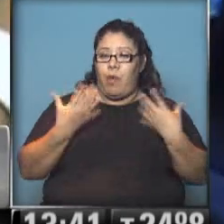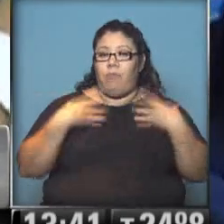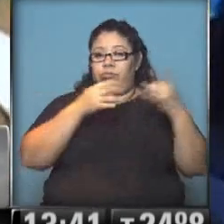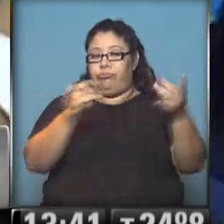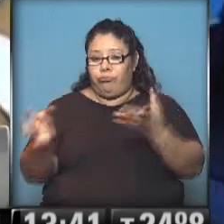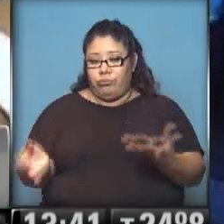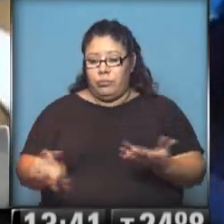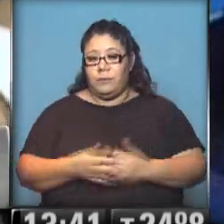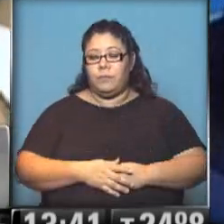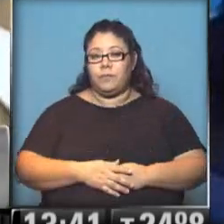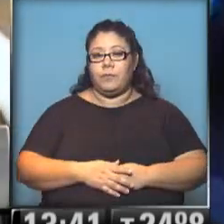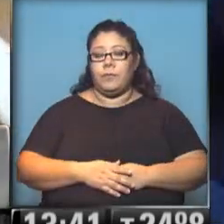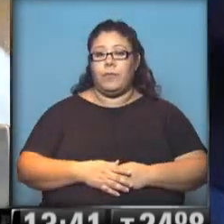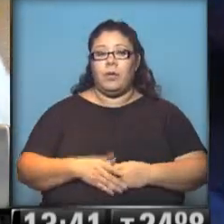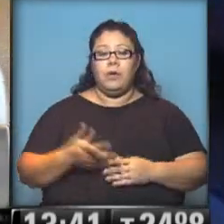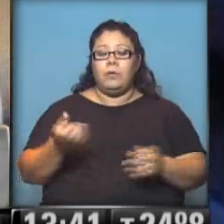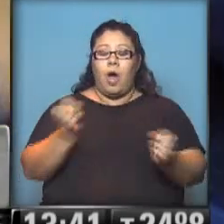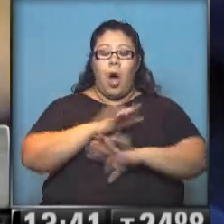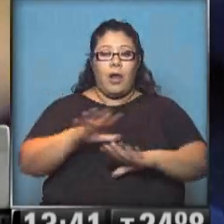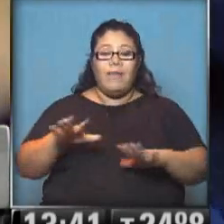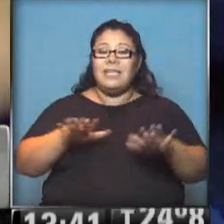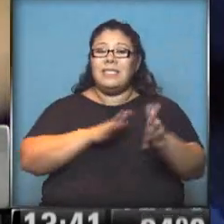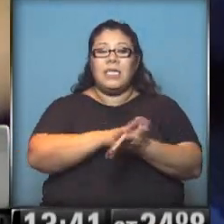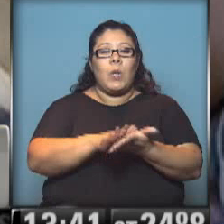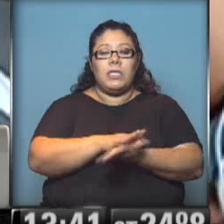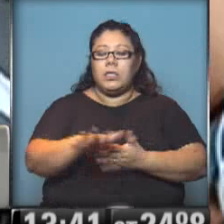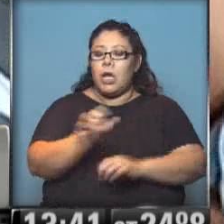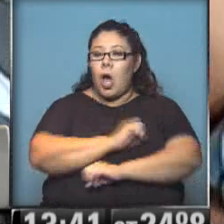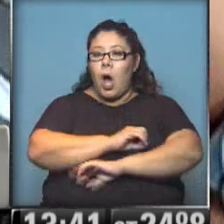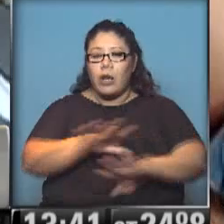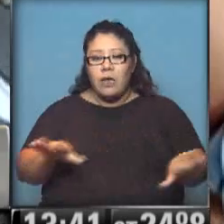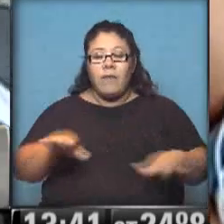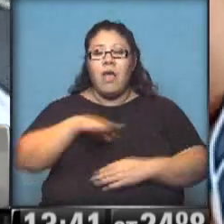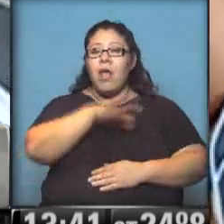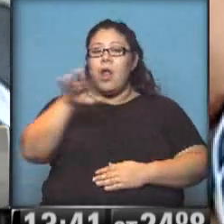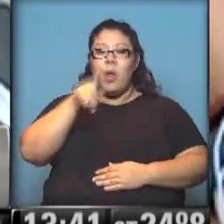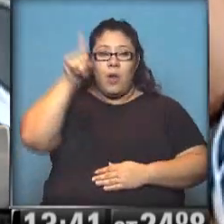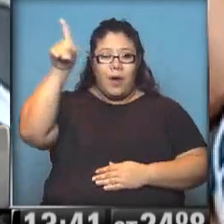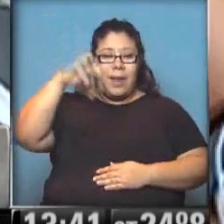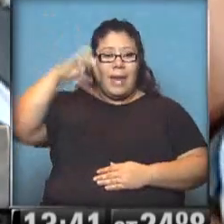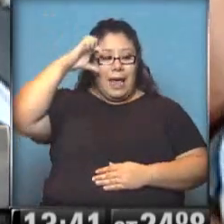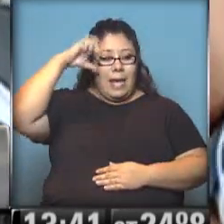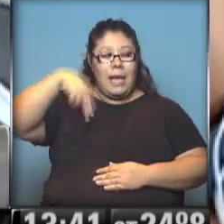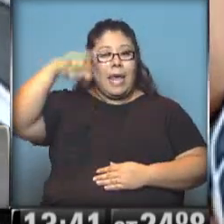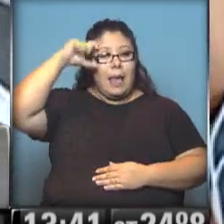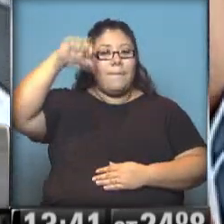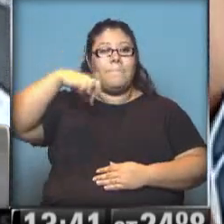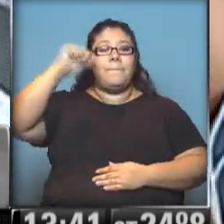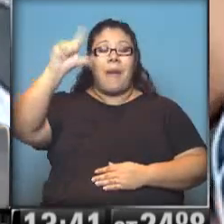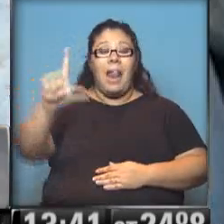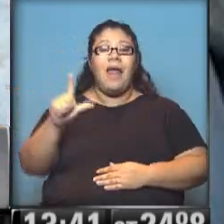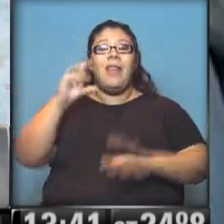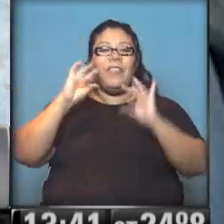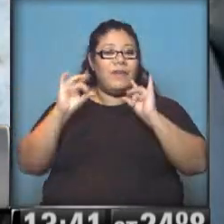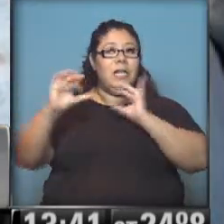Unidas Una catástrofe absoluta La situación que se está viviendo En este momento En Nepal Están muy complicadas También las comunicaciones